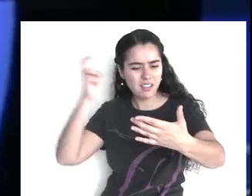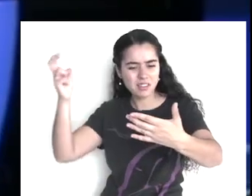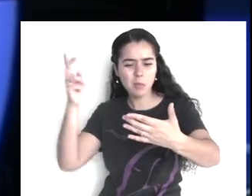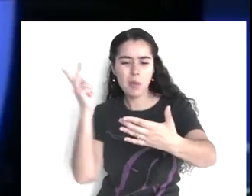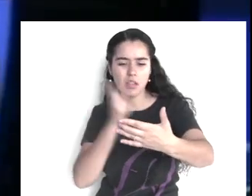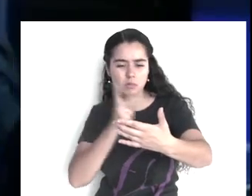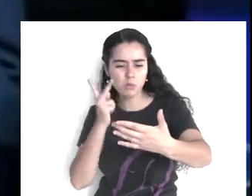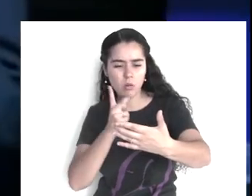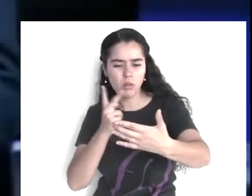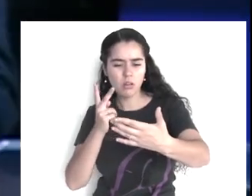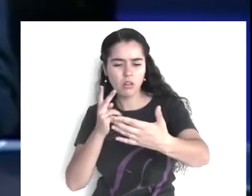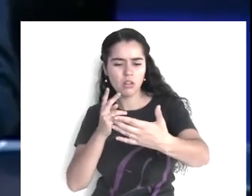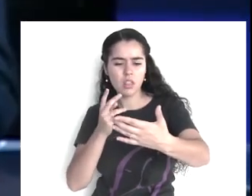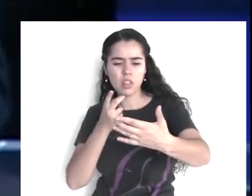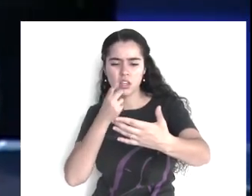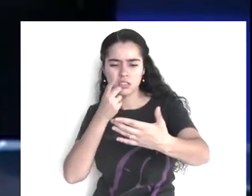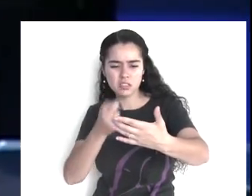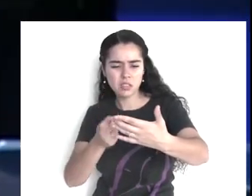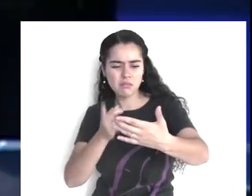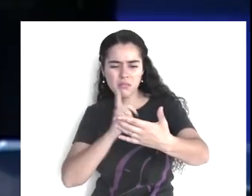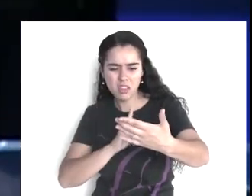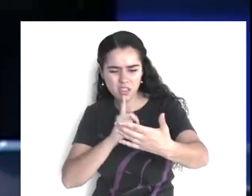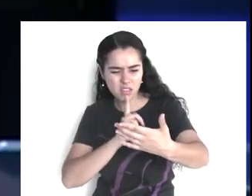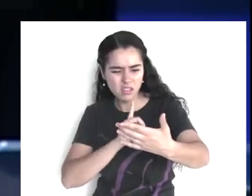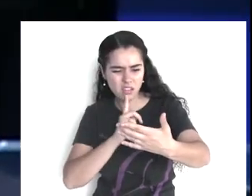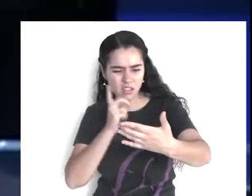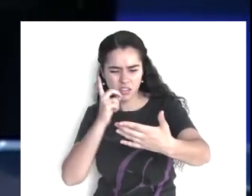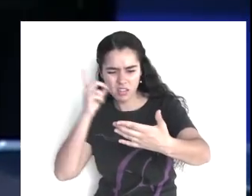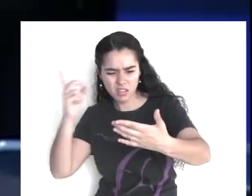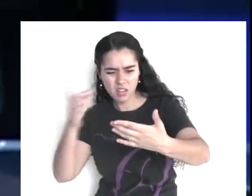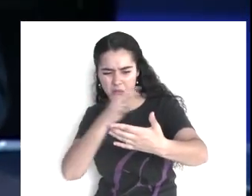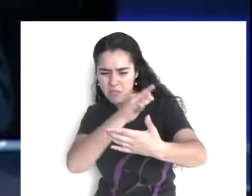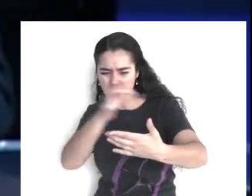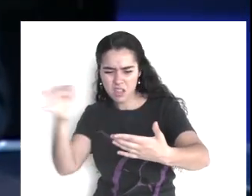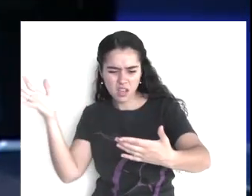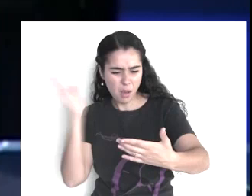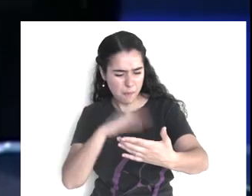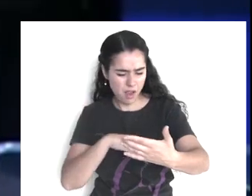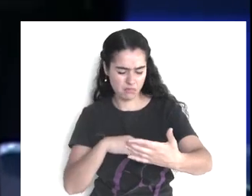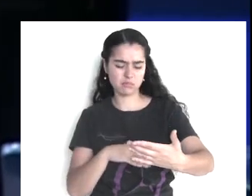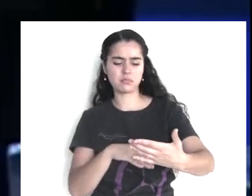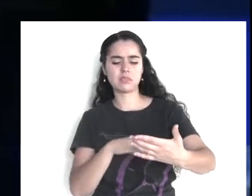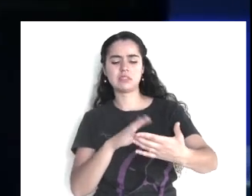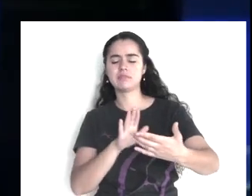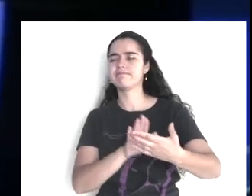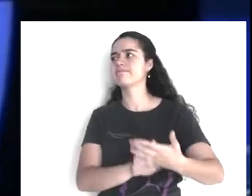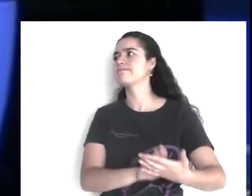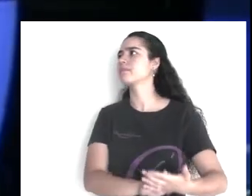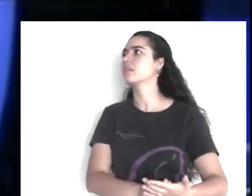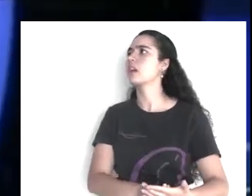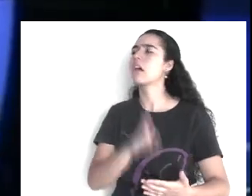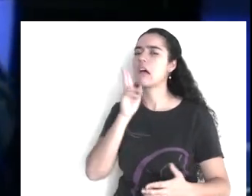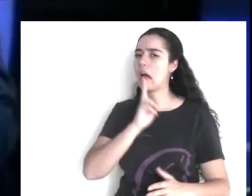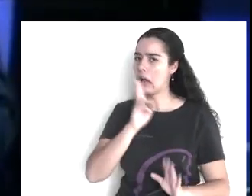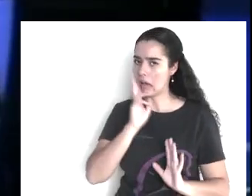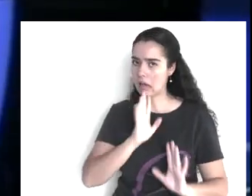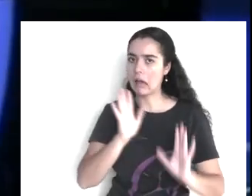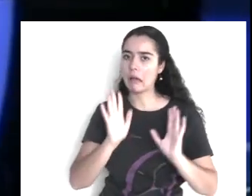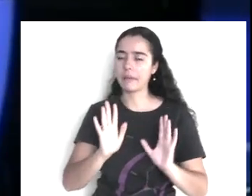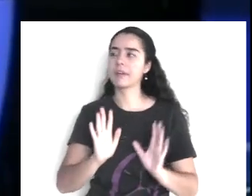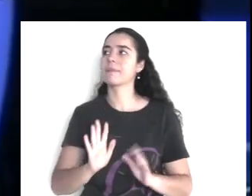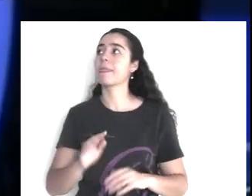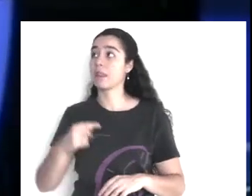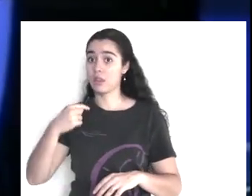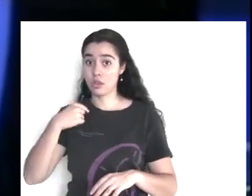entonces, me dice Toño, aquí está, aquí está la liga del audio, donde dijo el